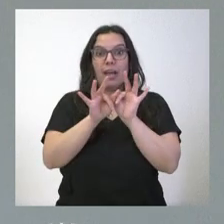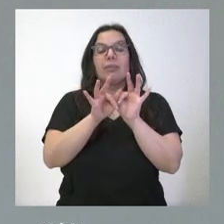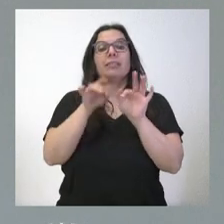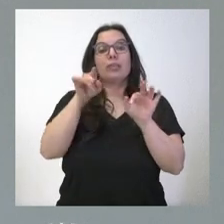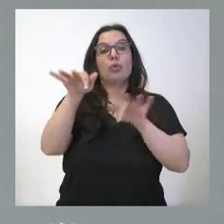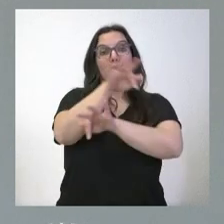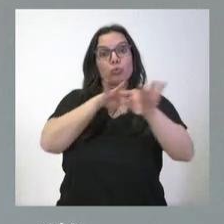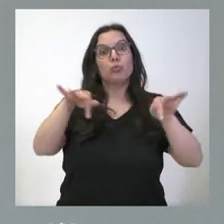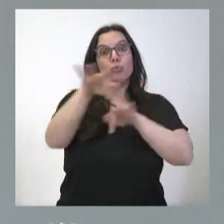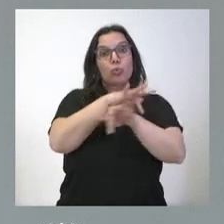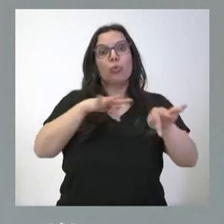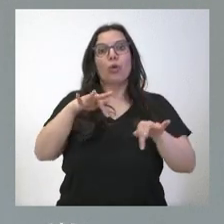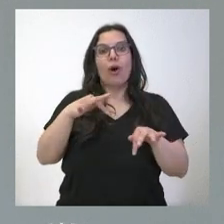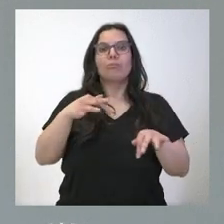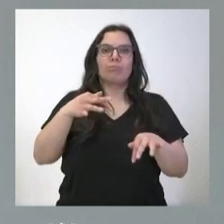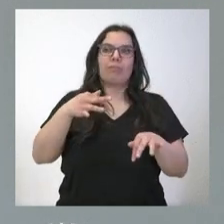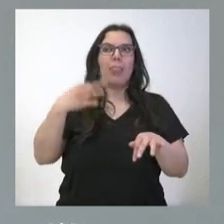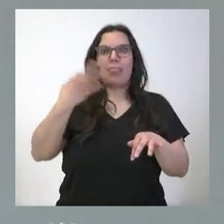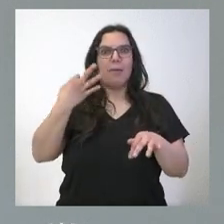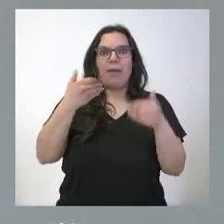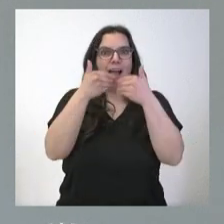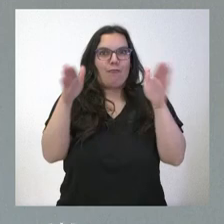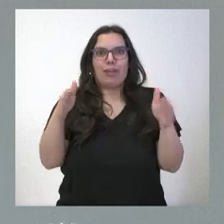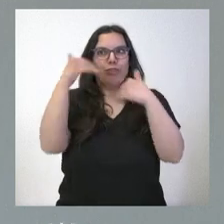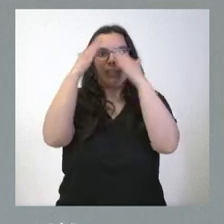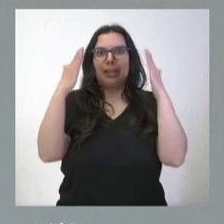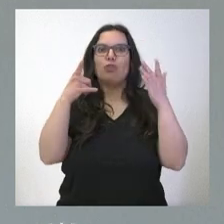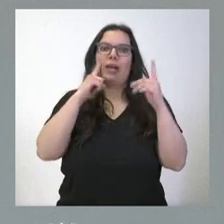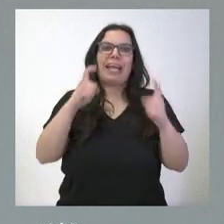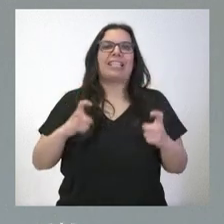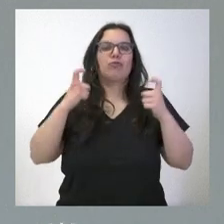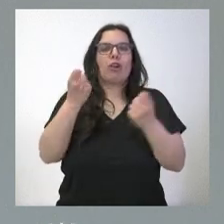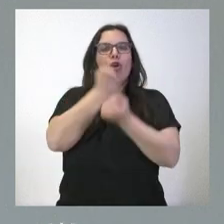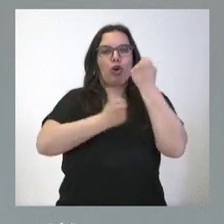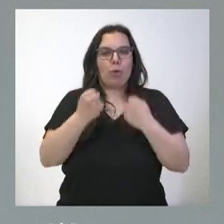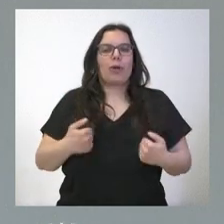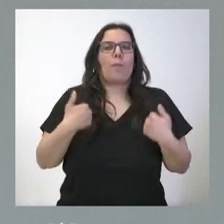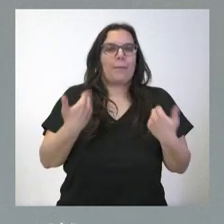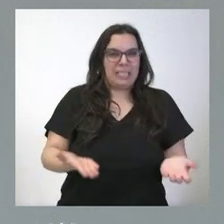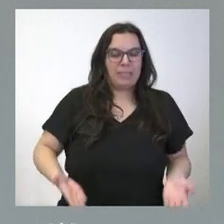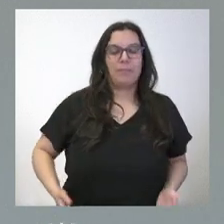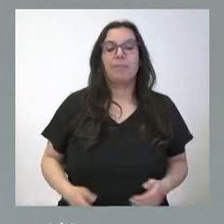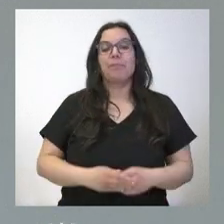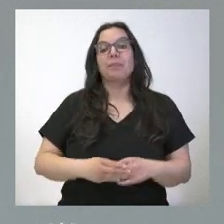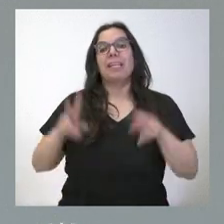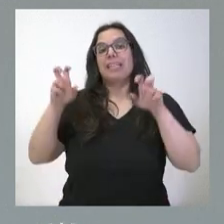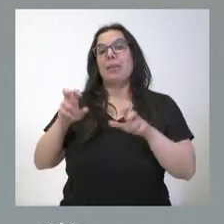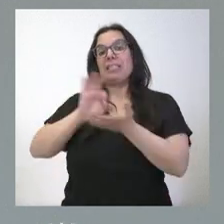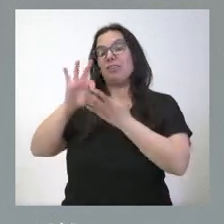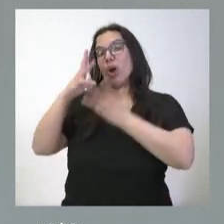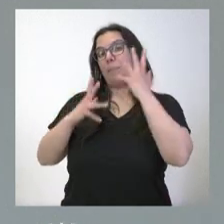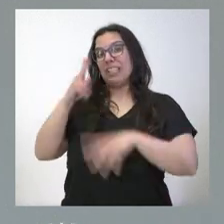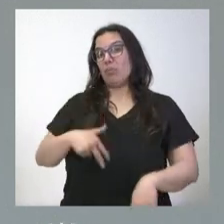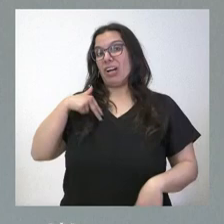que obligan a garantizar el servicio y ahí el esfuerzo económico va a ser mayor plantea usted qué ocurre con los servicios administrativos de carácter